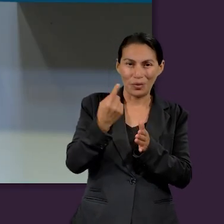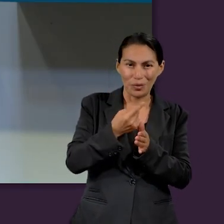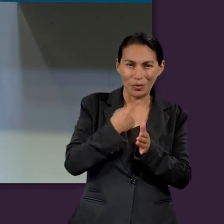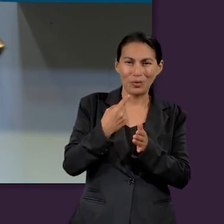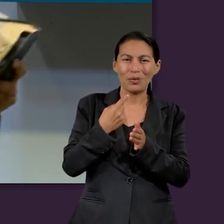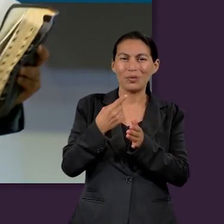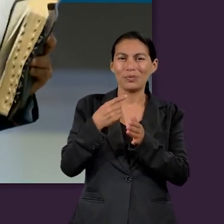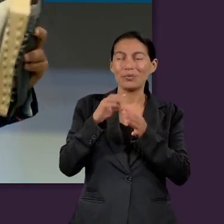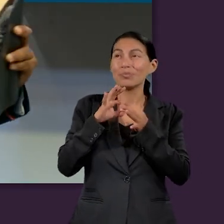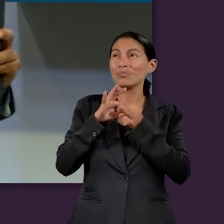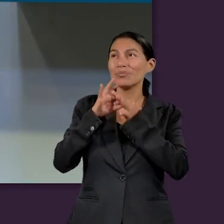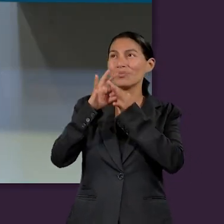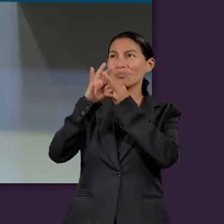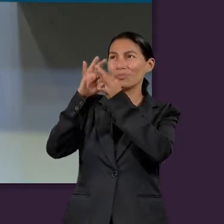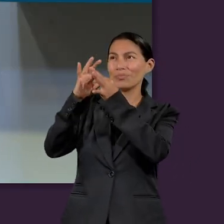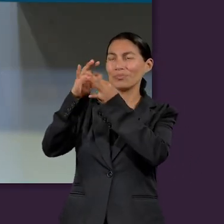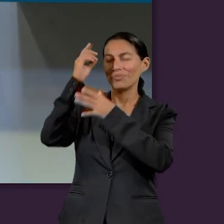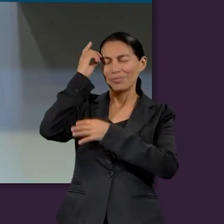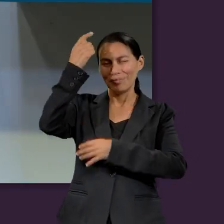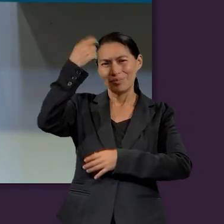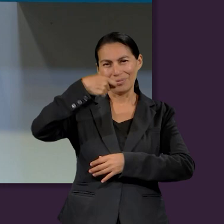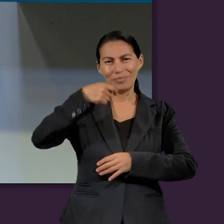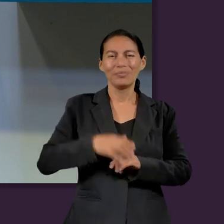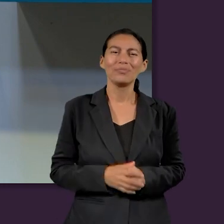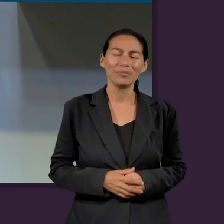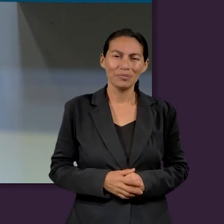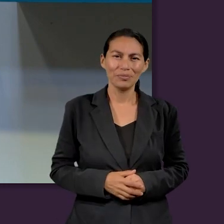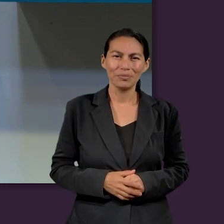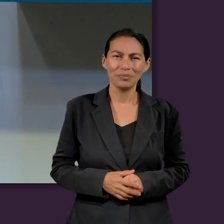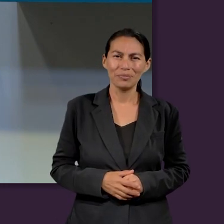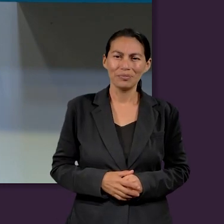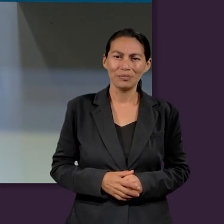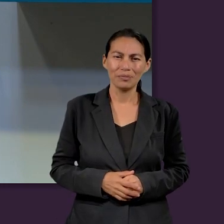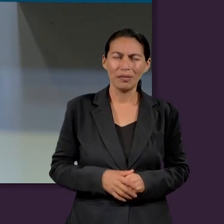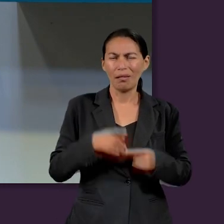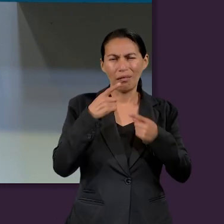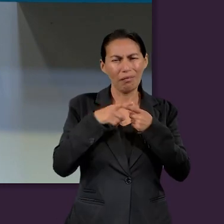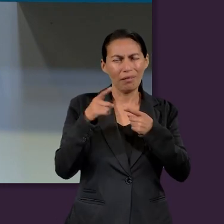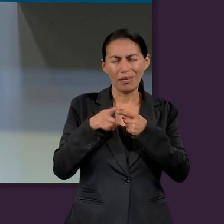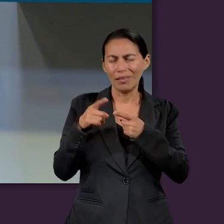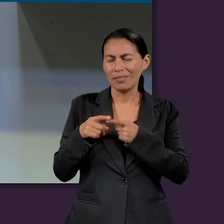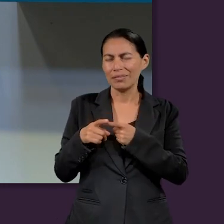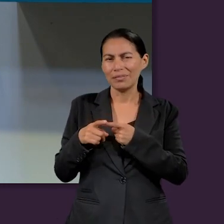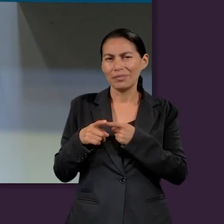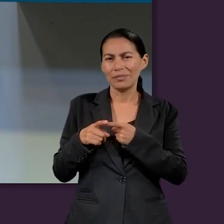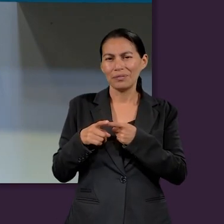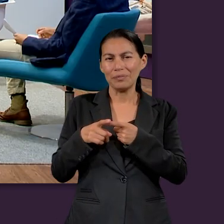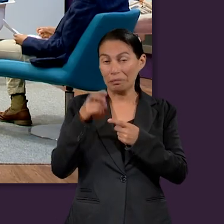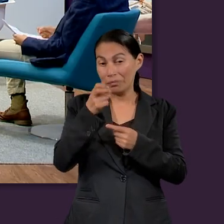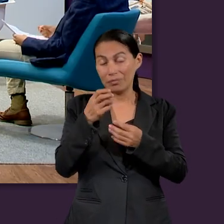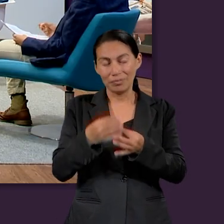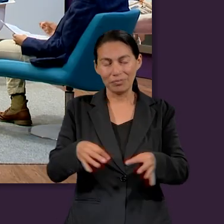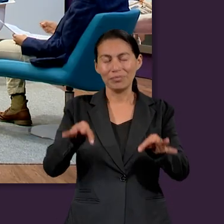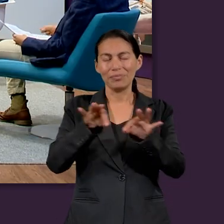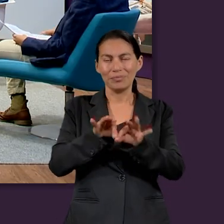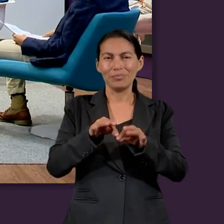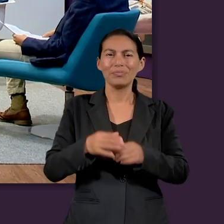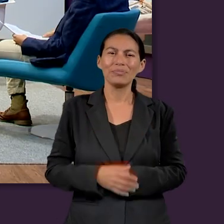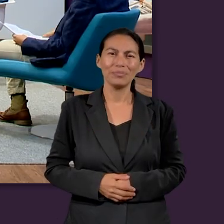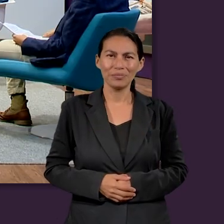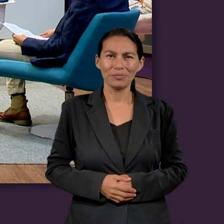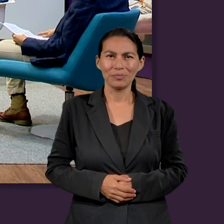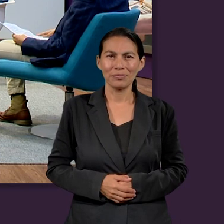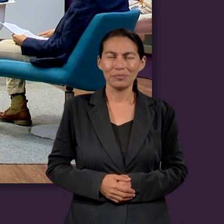podamos nosotros mirar esas fases, ¿sí? Esas fases que son importantes dentro del